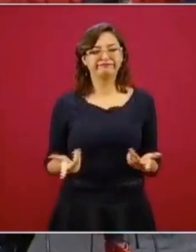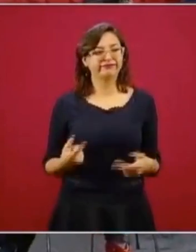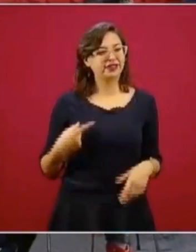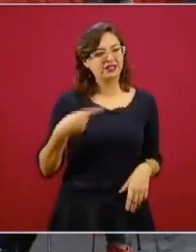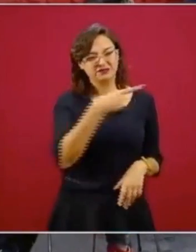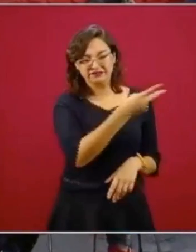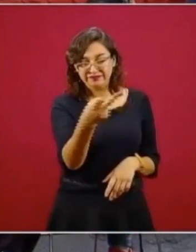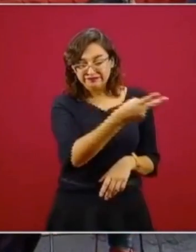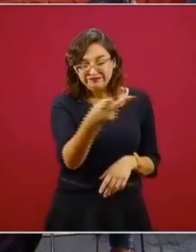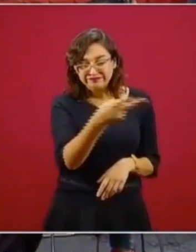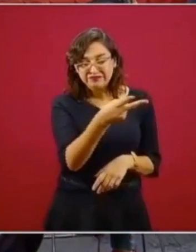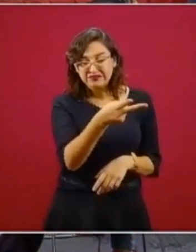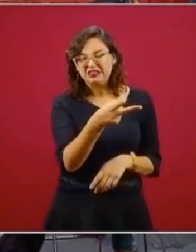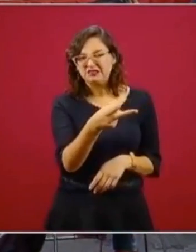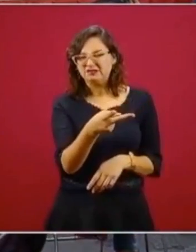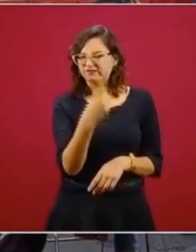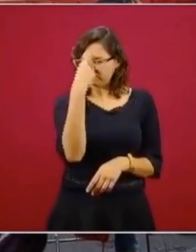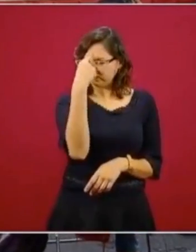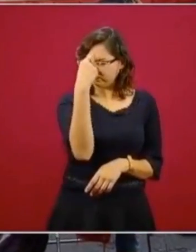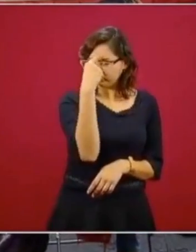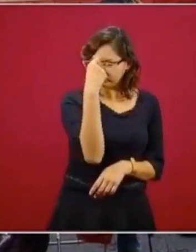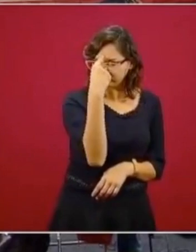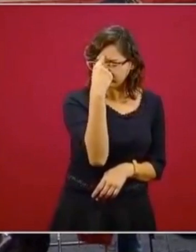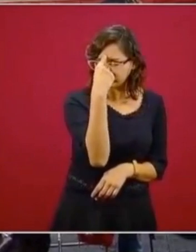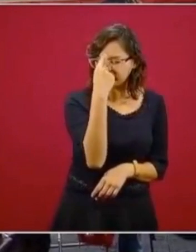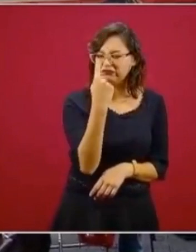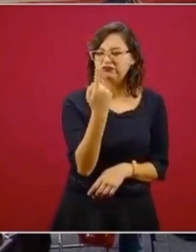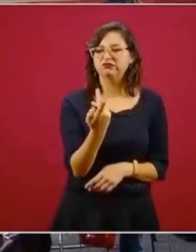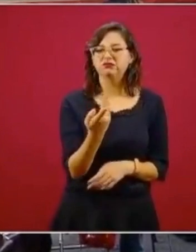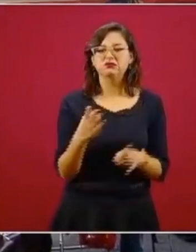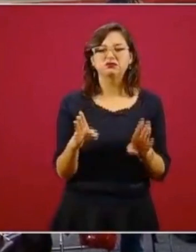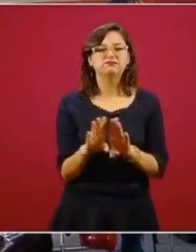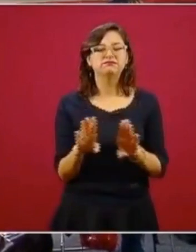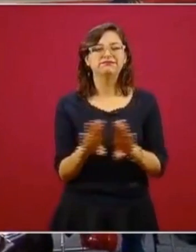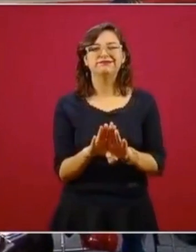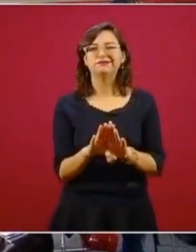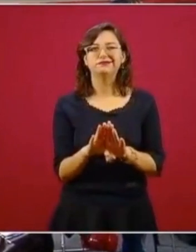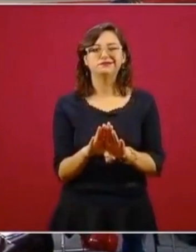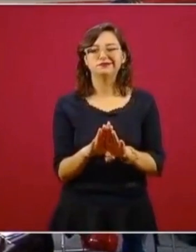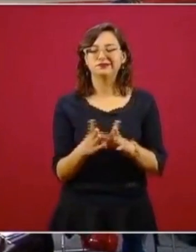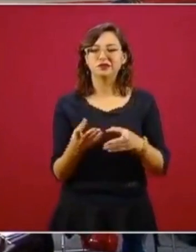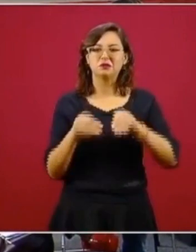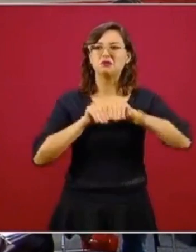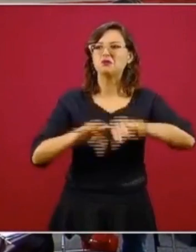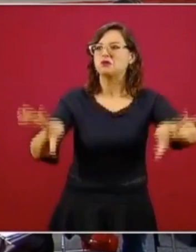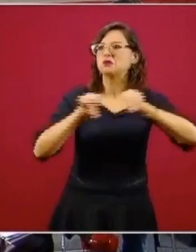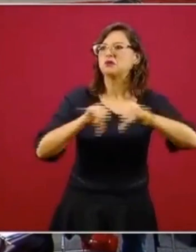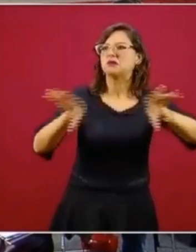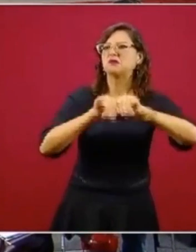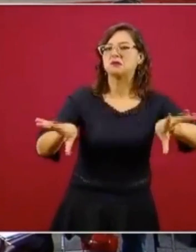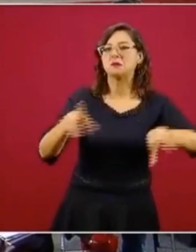en crear alarmas,